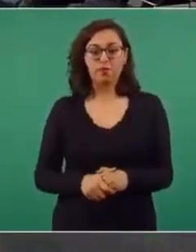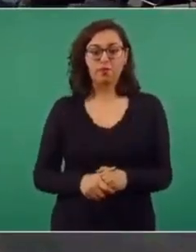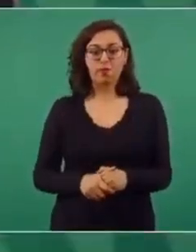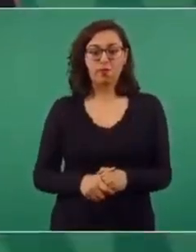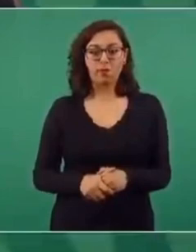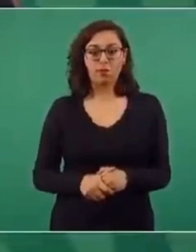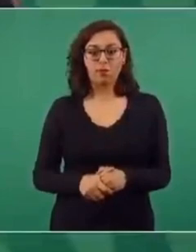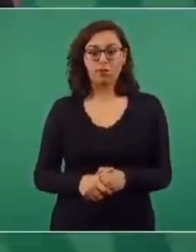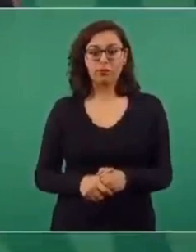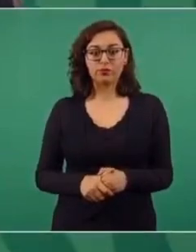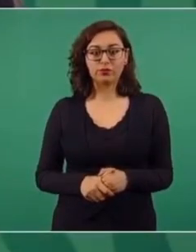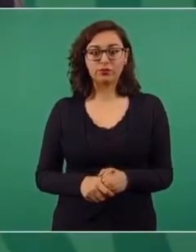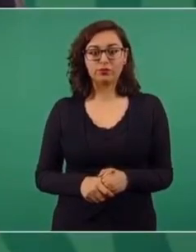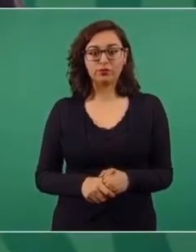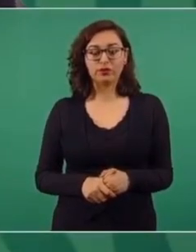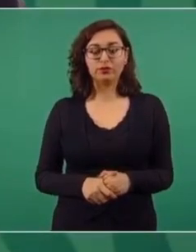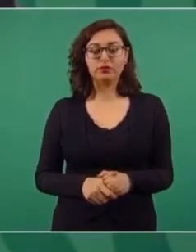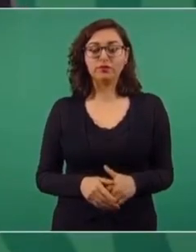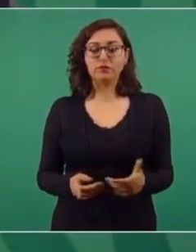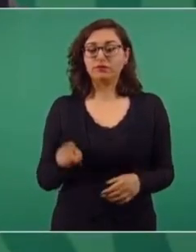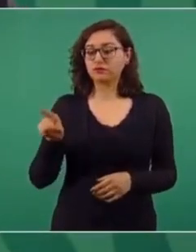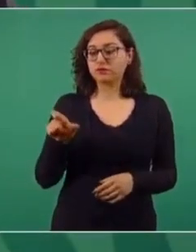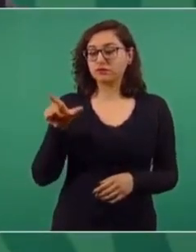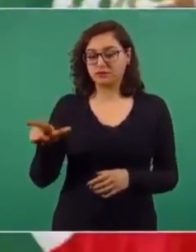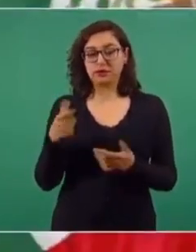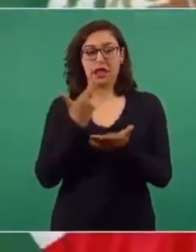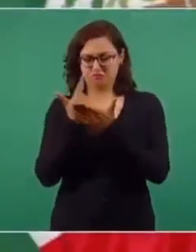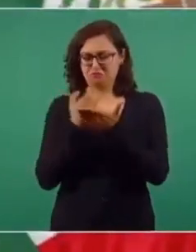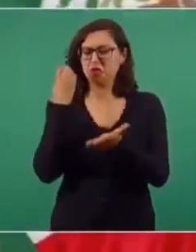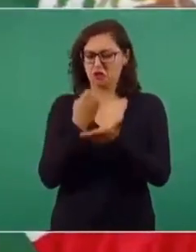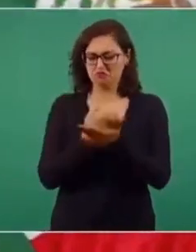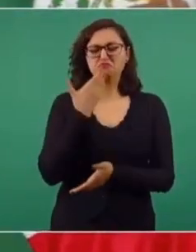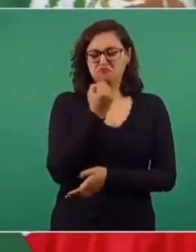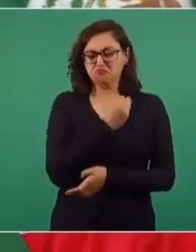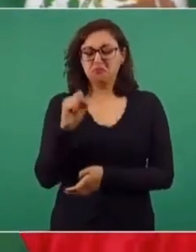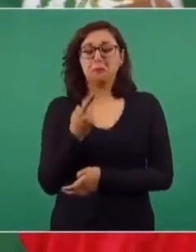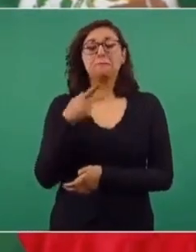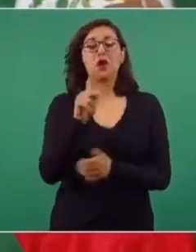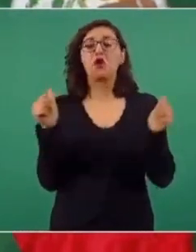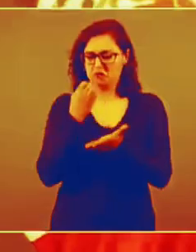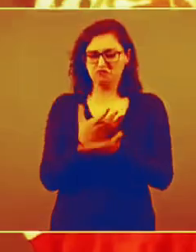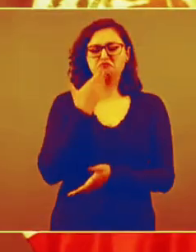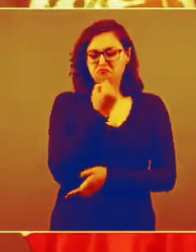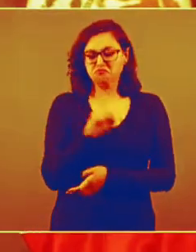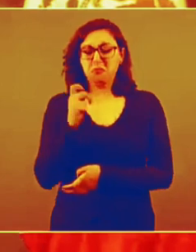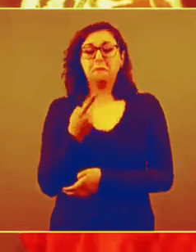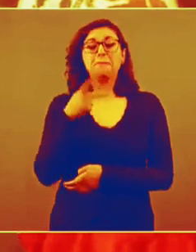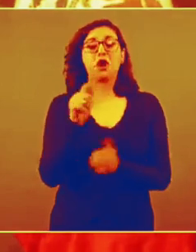Va a ser un economista con dimensión social, muy partidario de la economía moral.